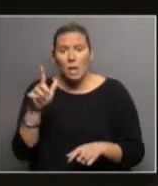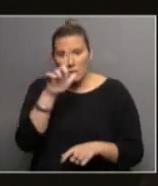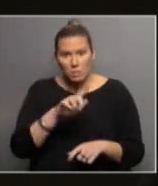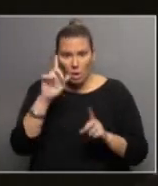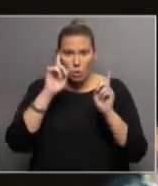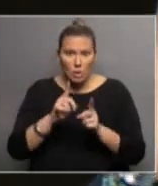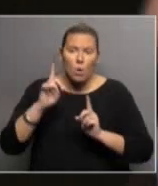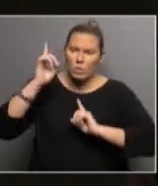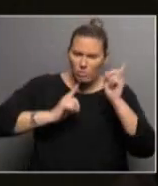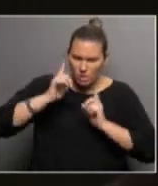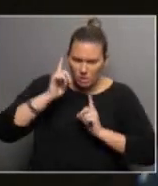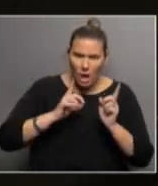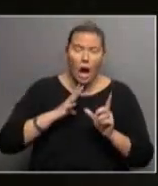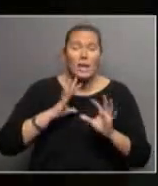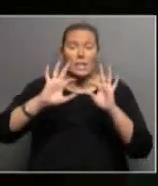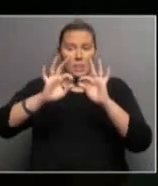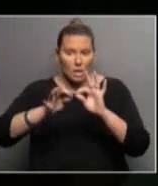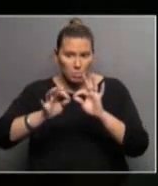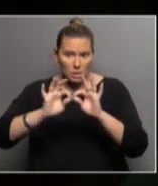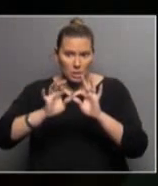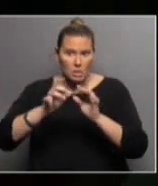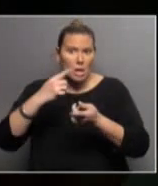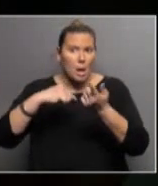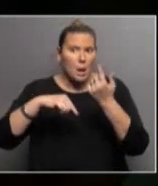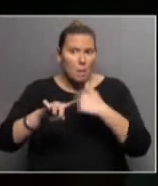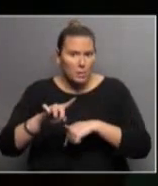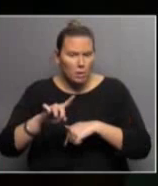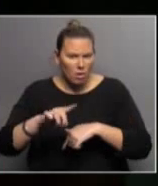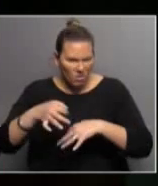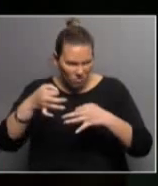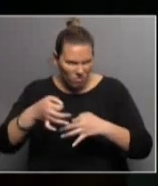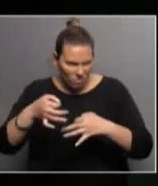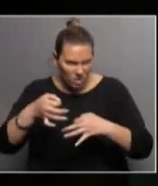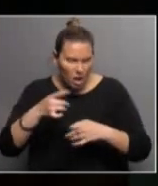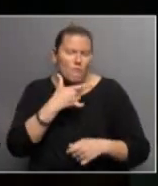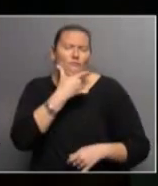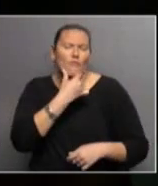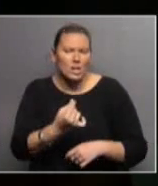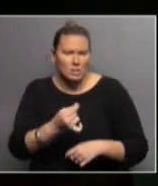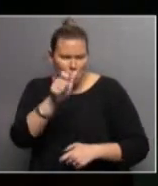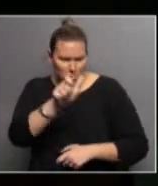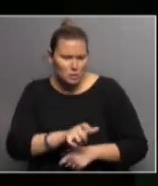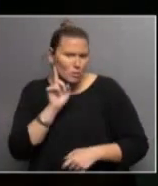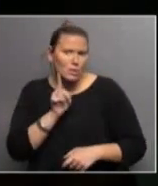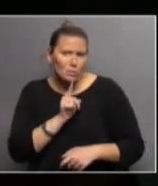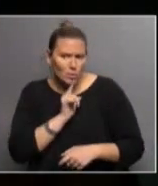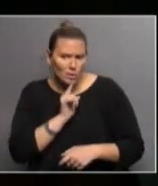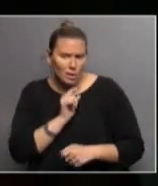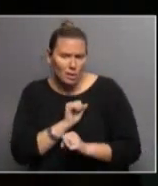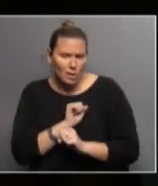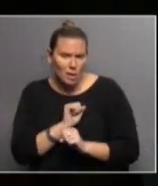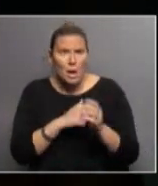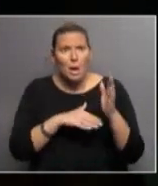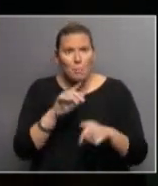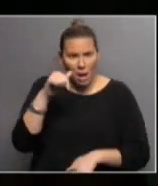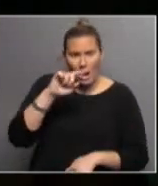también, en la universidad hay intérpretes, pero realmente es fácil para las personas sordas, es